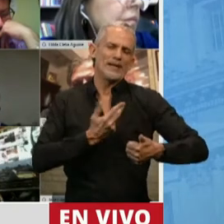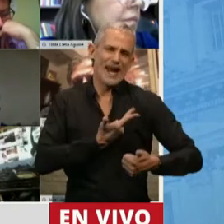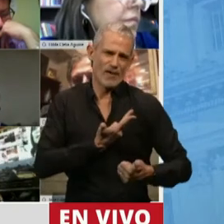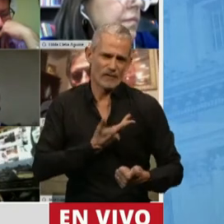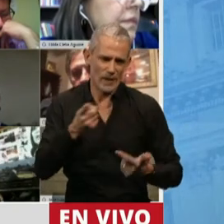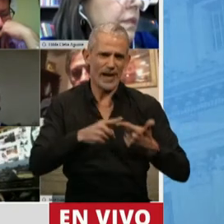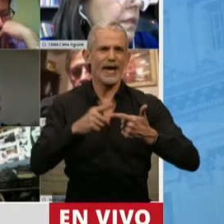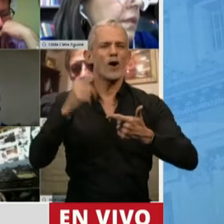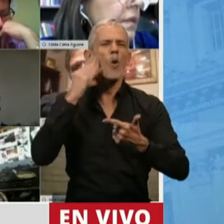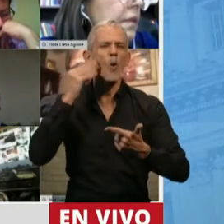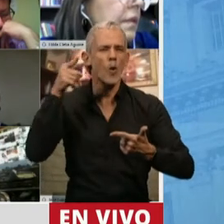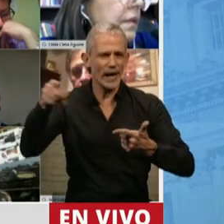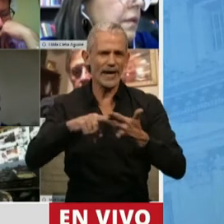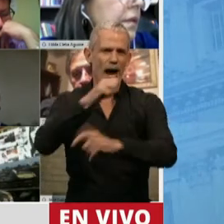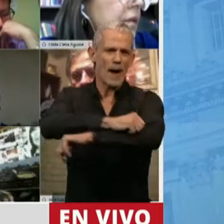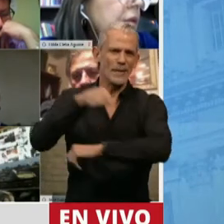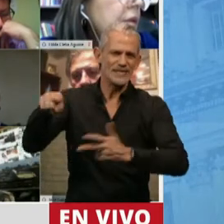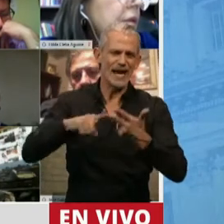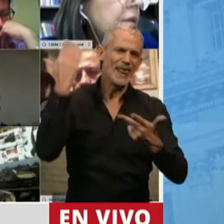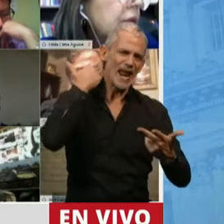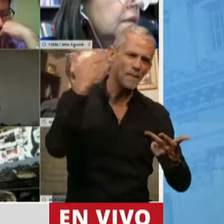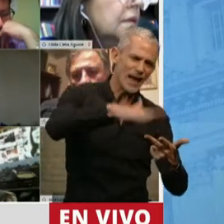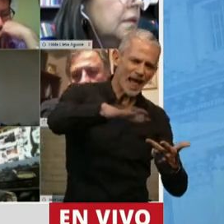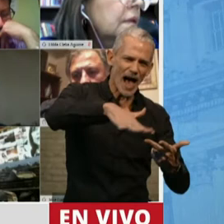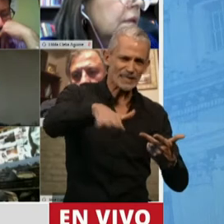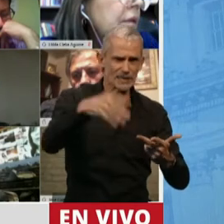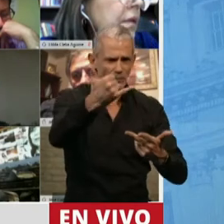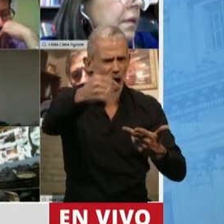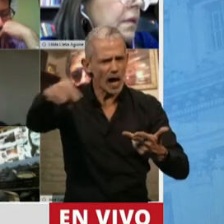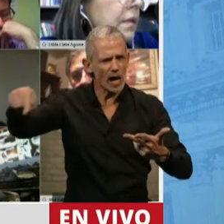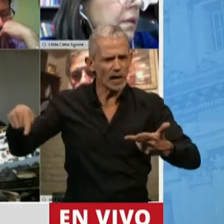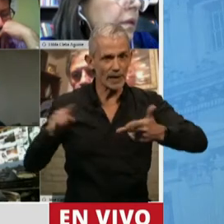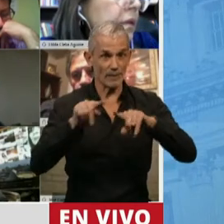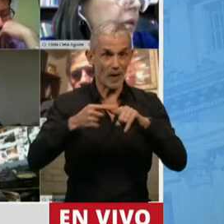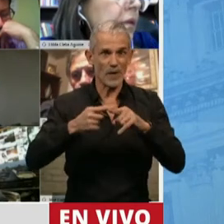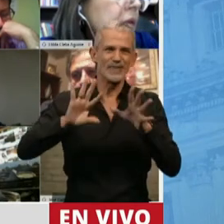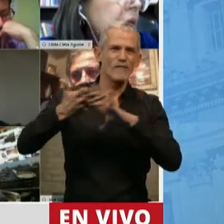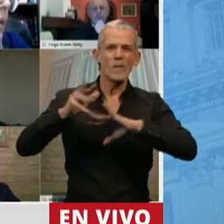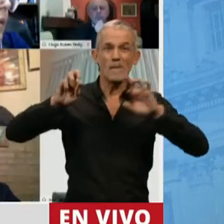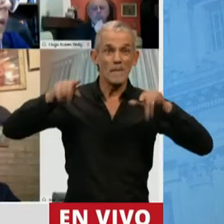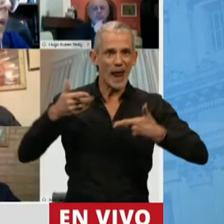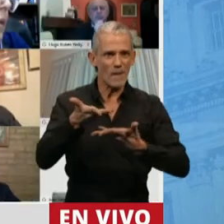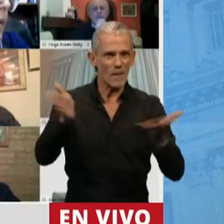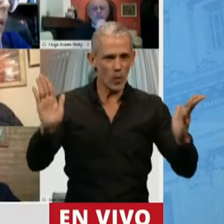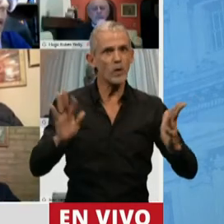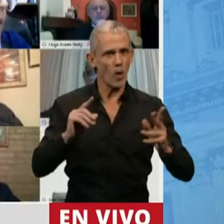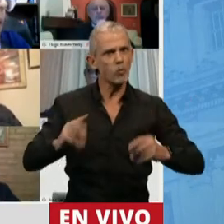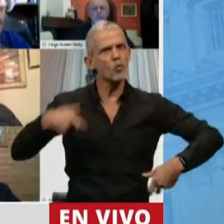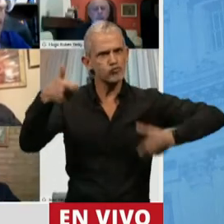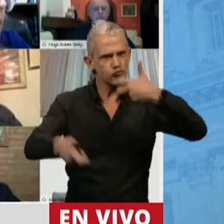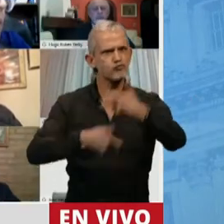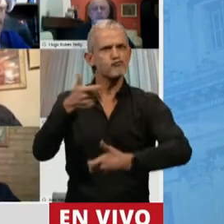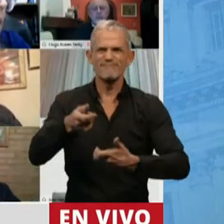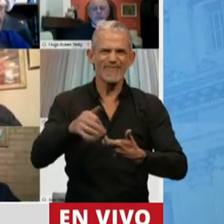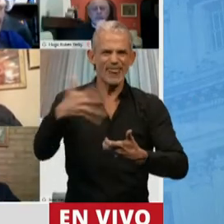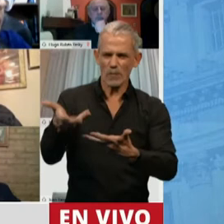febrero, Hurlinga, Avellaneda, La Matanza y otras, esta política pública también puede financiar. A tal